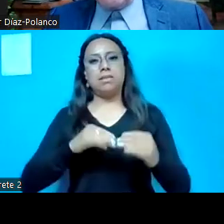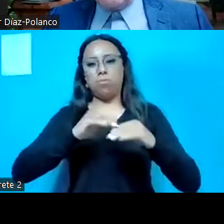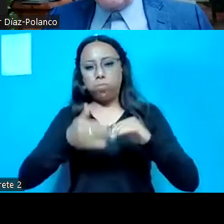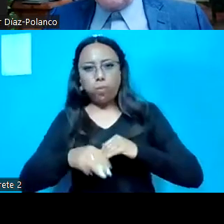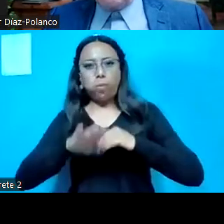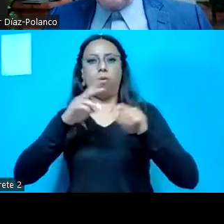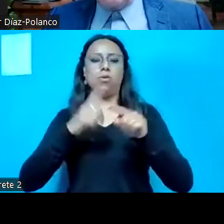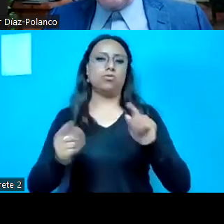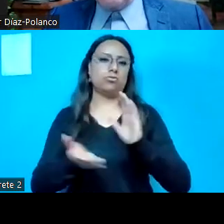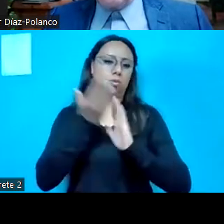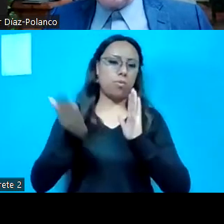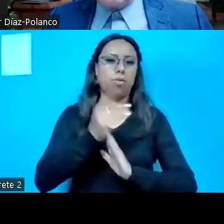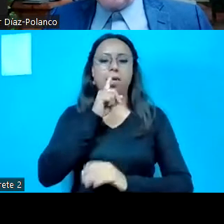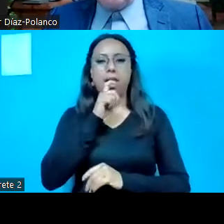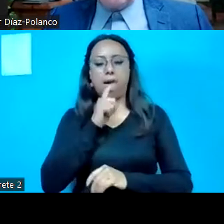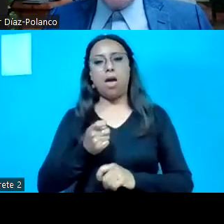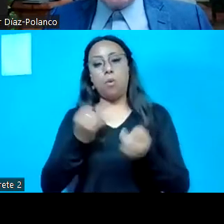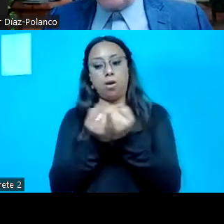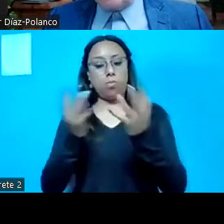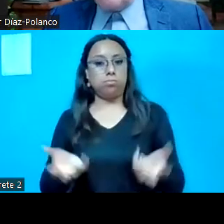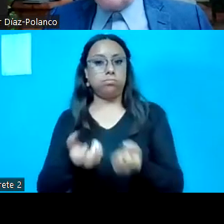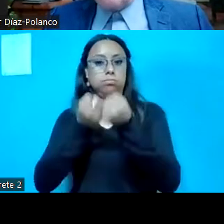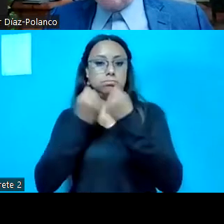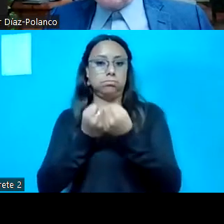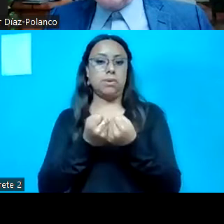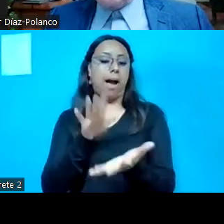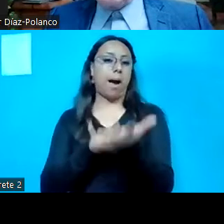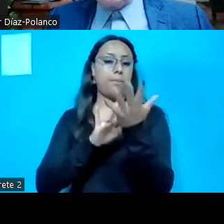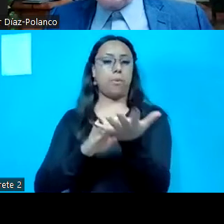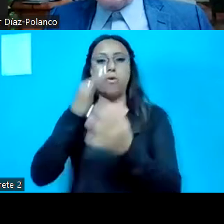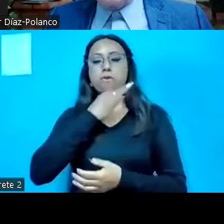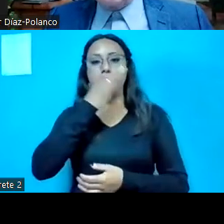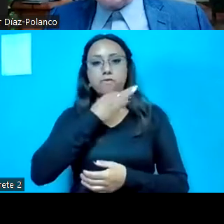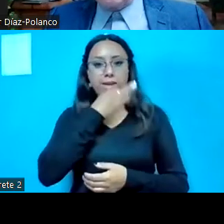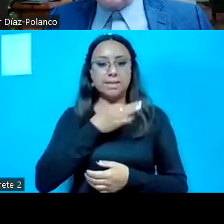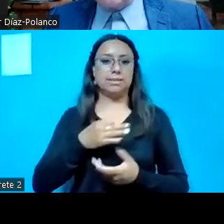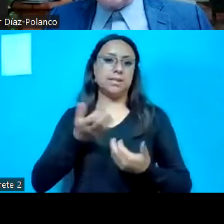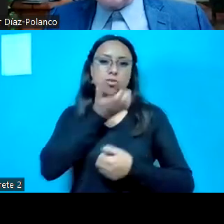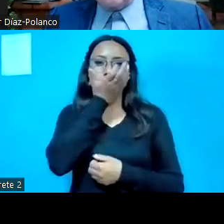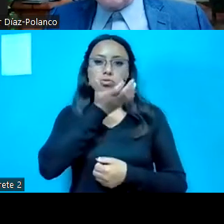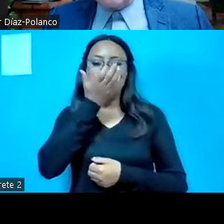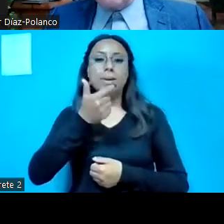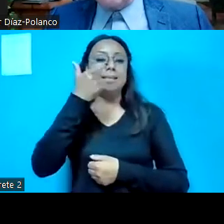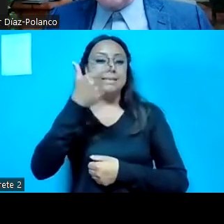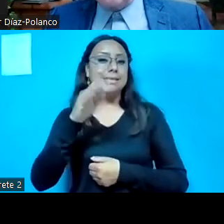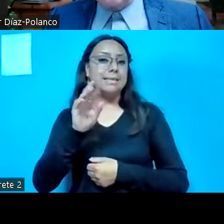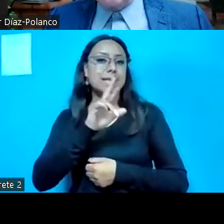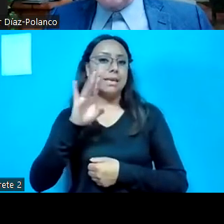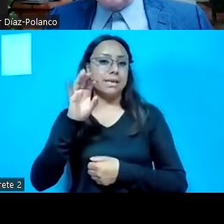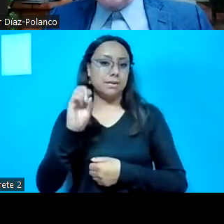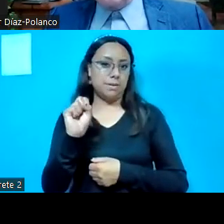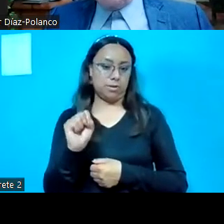el rescate y el apoyo a las festividades patronales y tradiciones de los siete barrios de Iztacalco